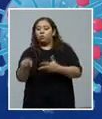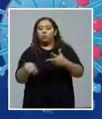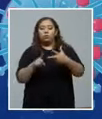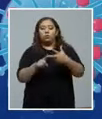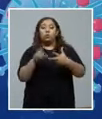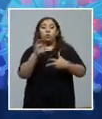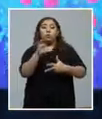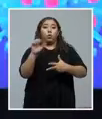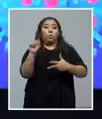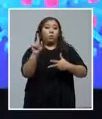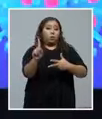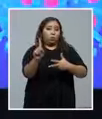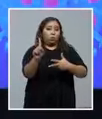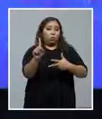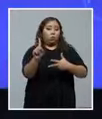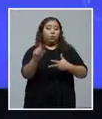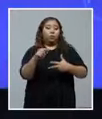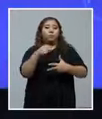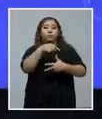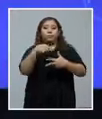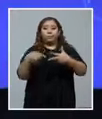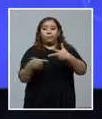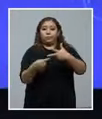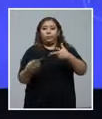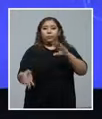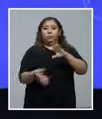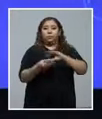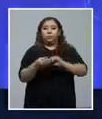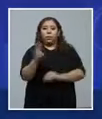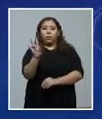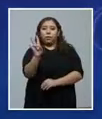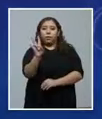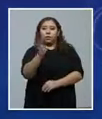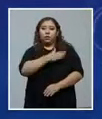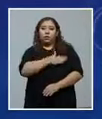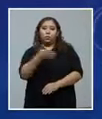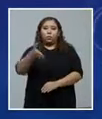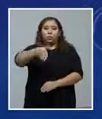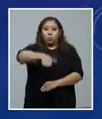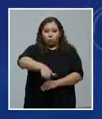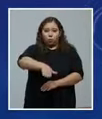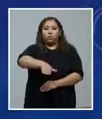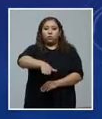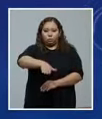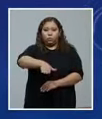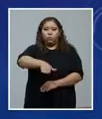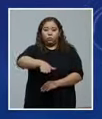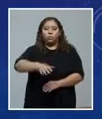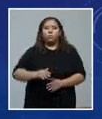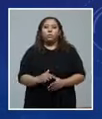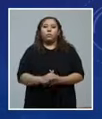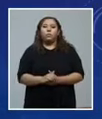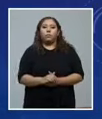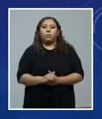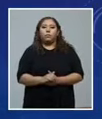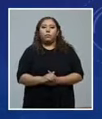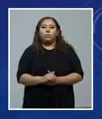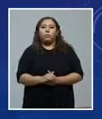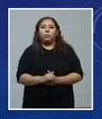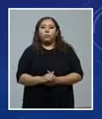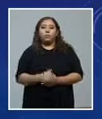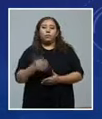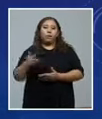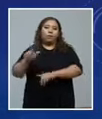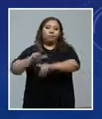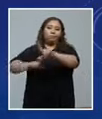Comayagua. Estamos viendo son siete personas que se reportan fallecidas y que se confirman por el laboratorio